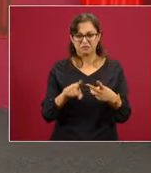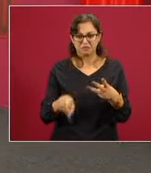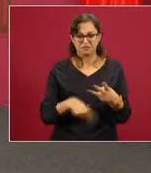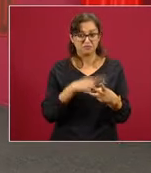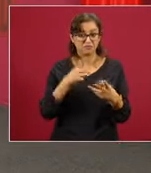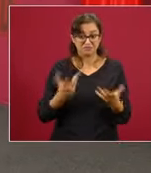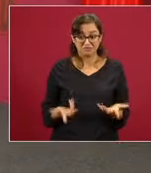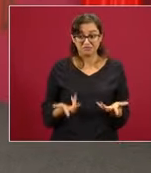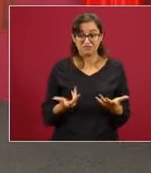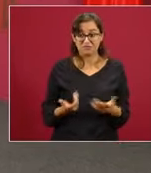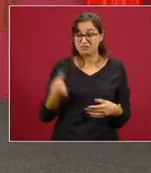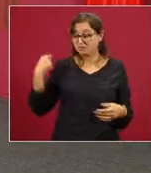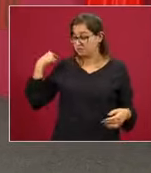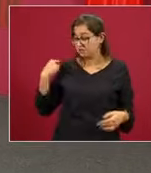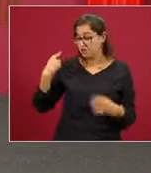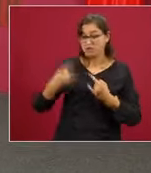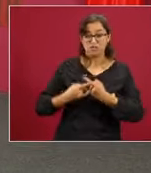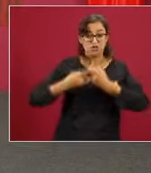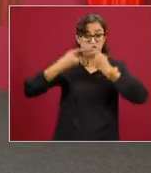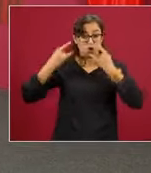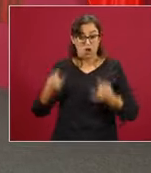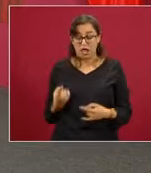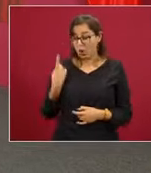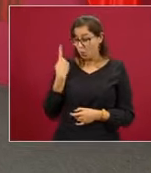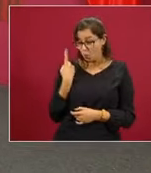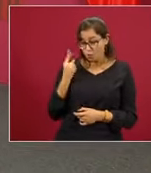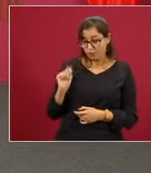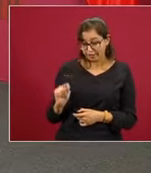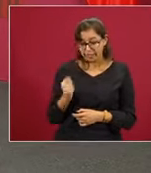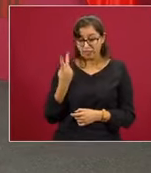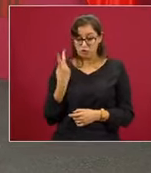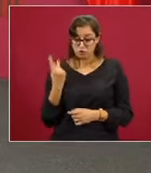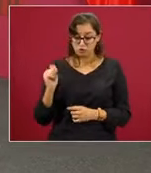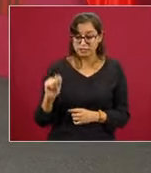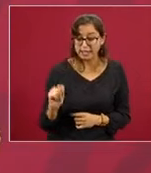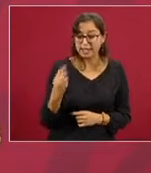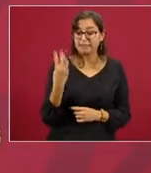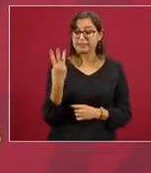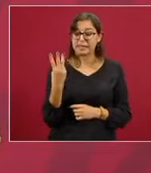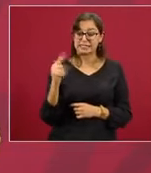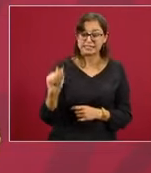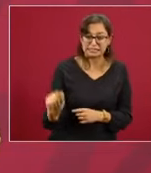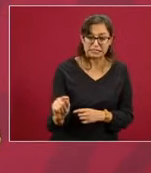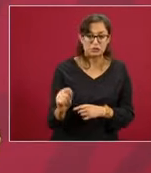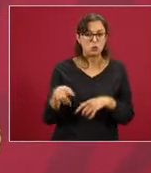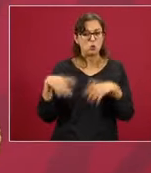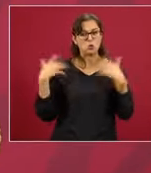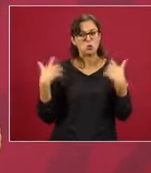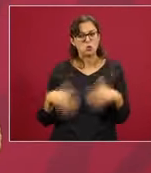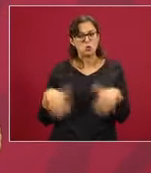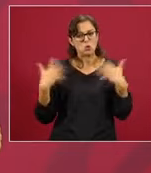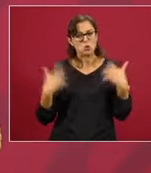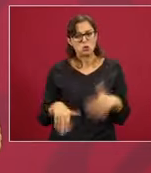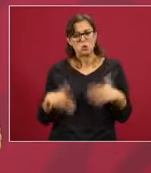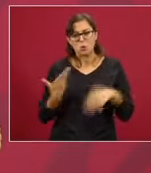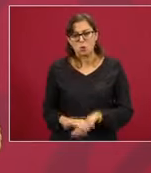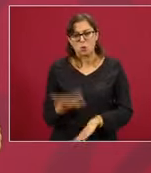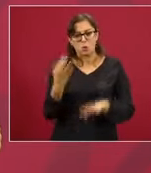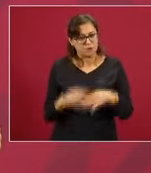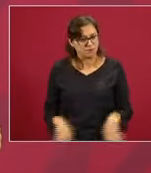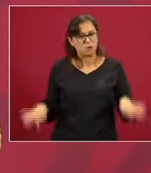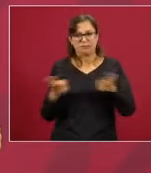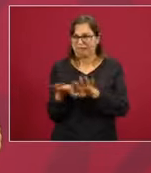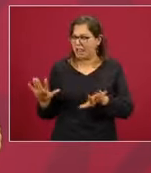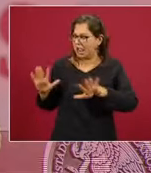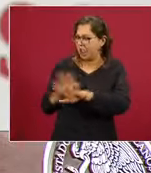Las tres transformaciones que han habido han sido muy importantes, pero